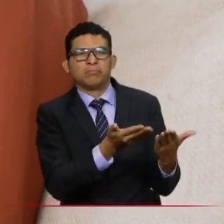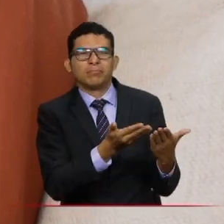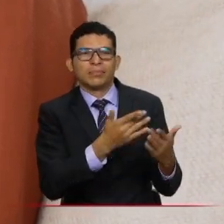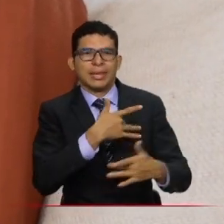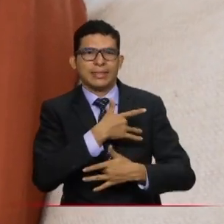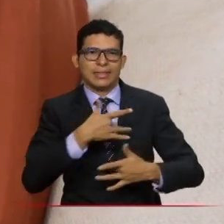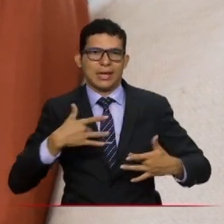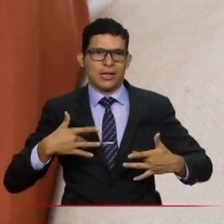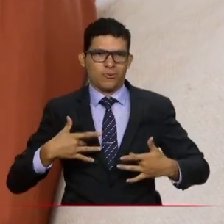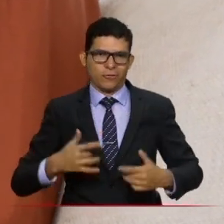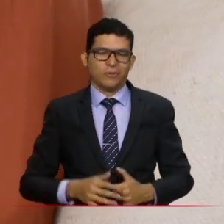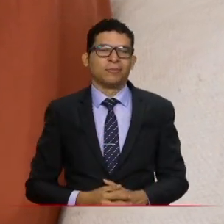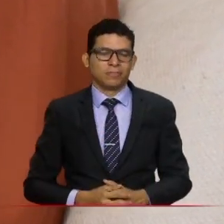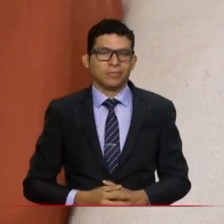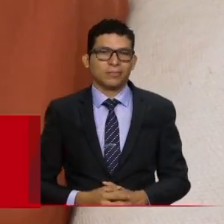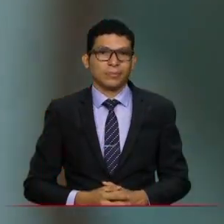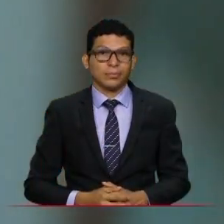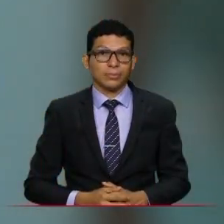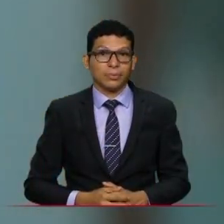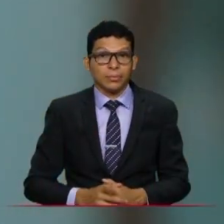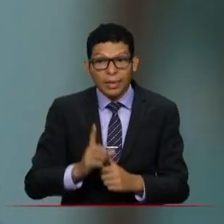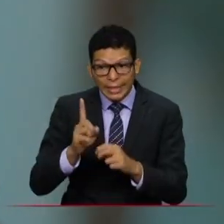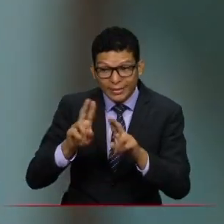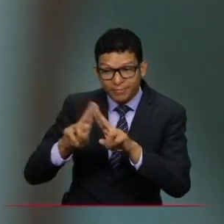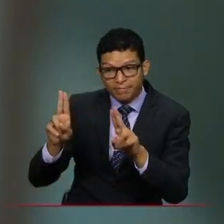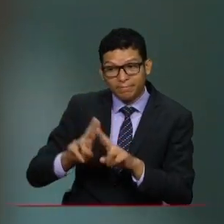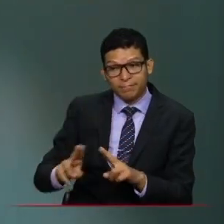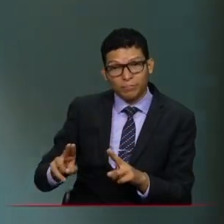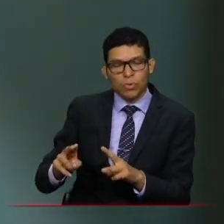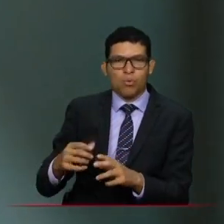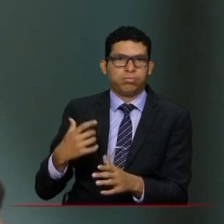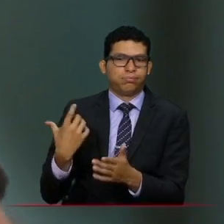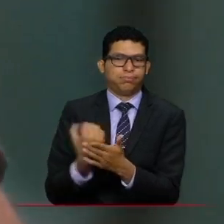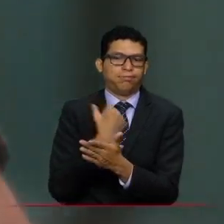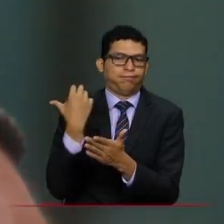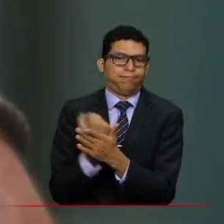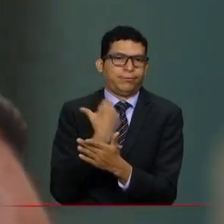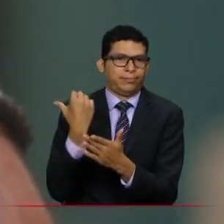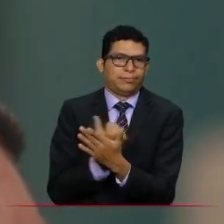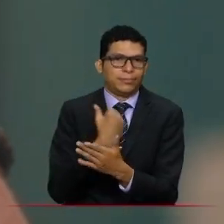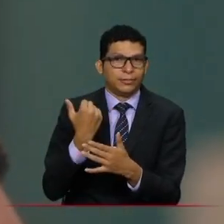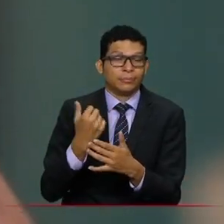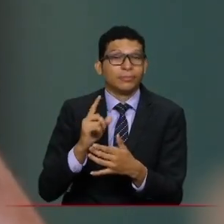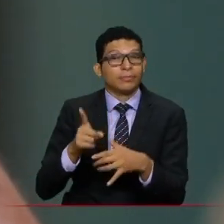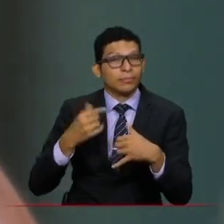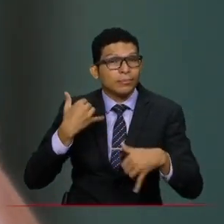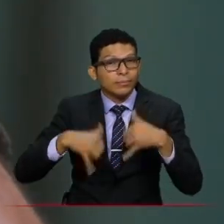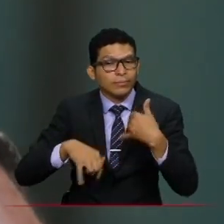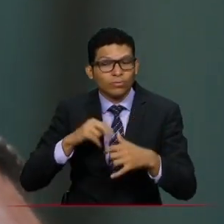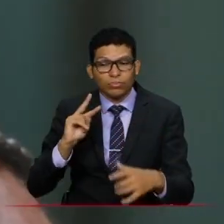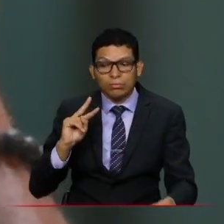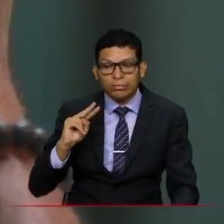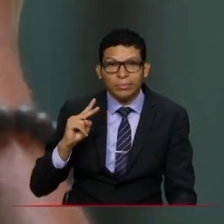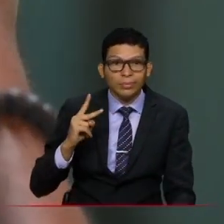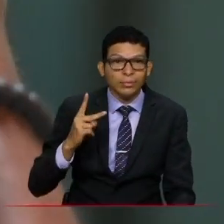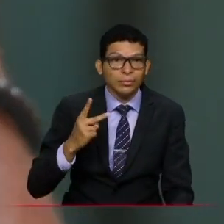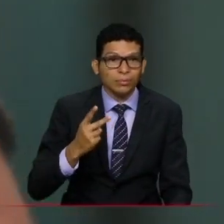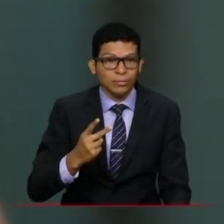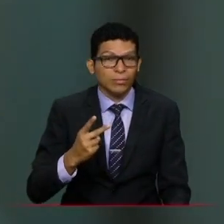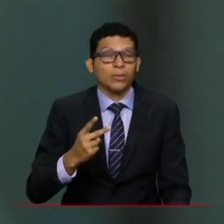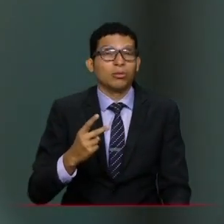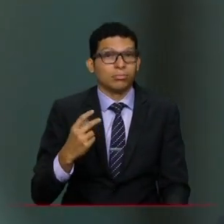al sector salud. Las apuestas online han sido un juego que ha venido evolucionando y tiene